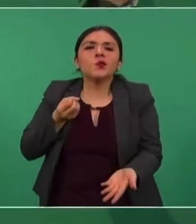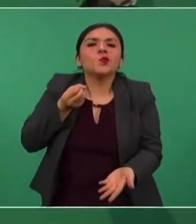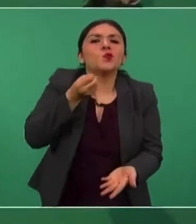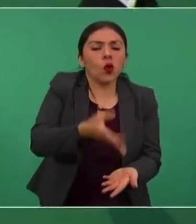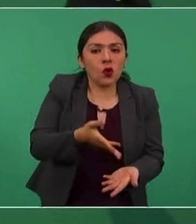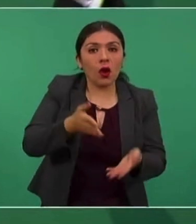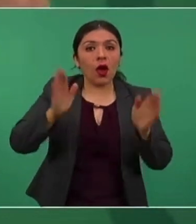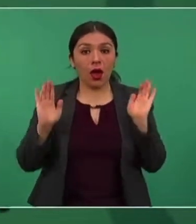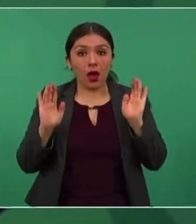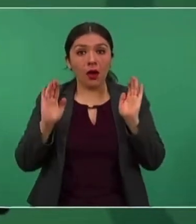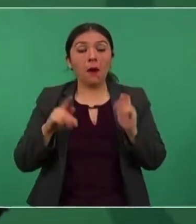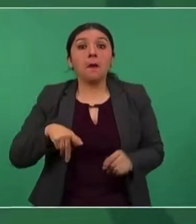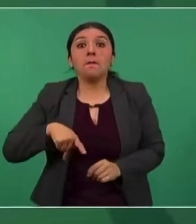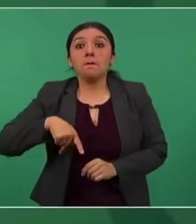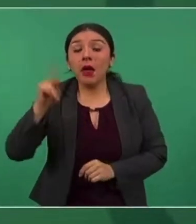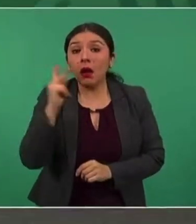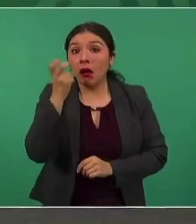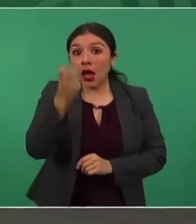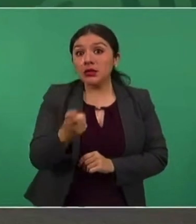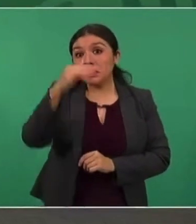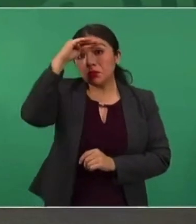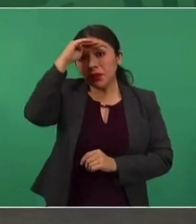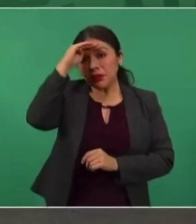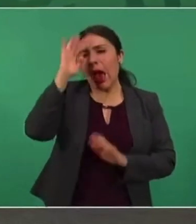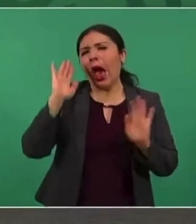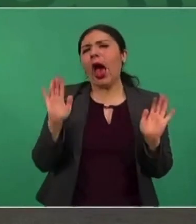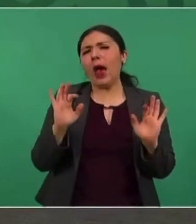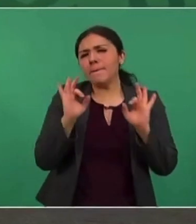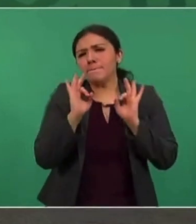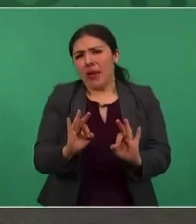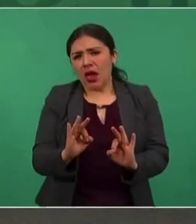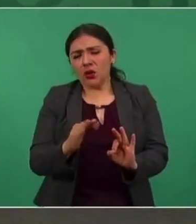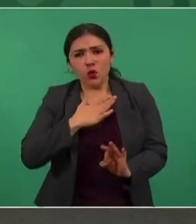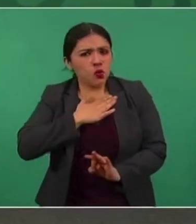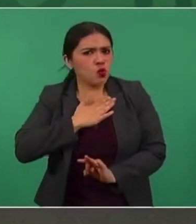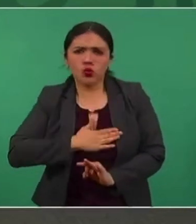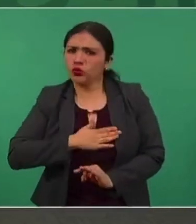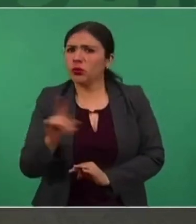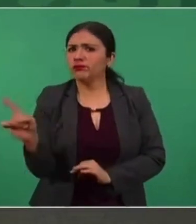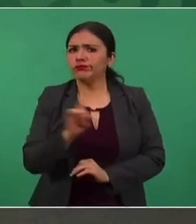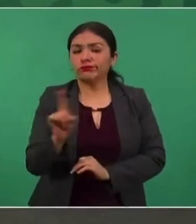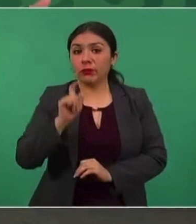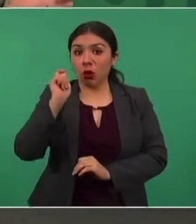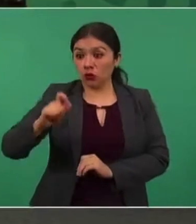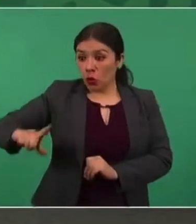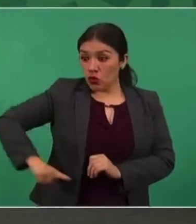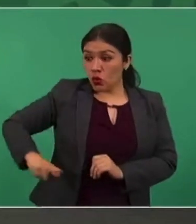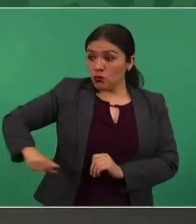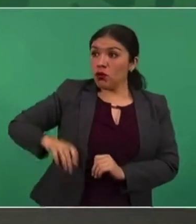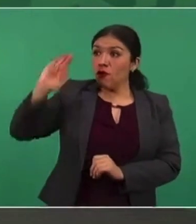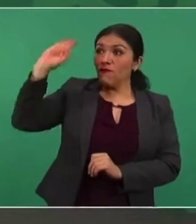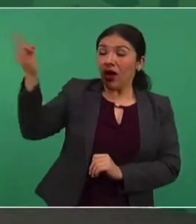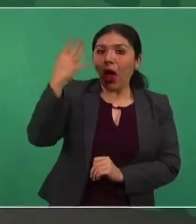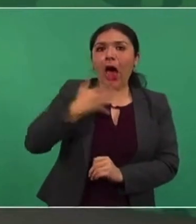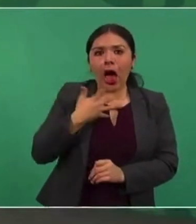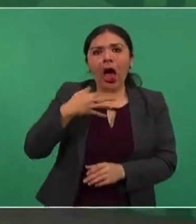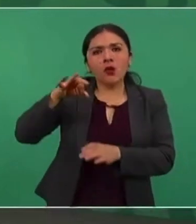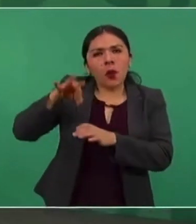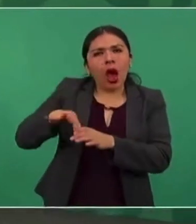no se justifica, no es justo que el gobierno federal esté ahorrando